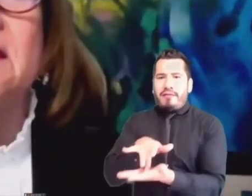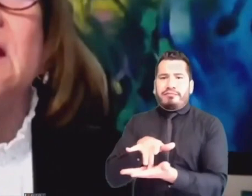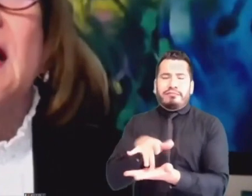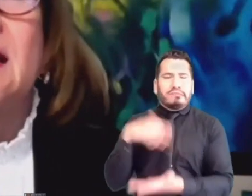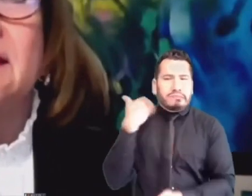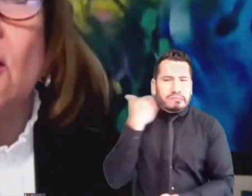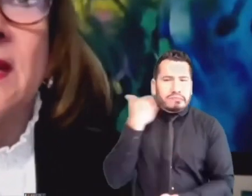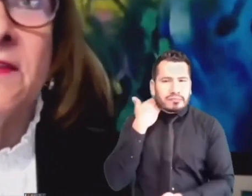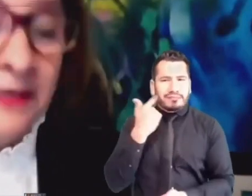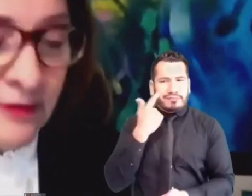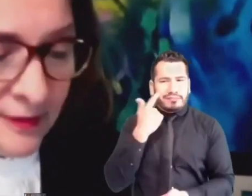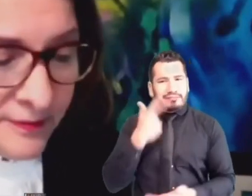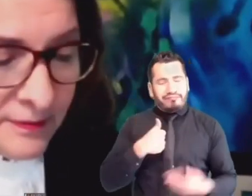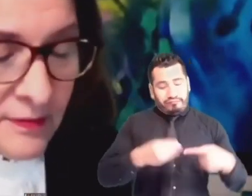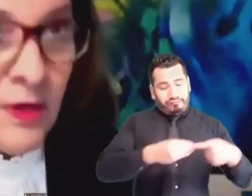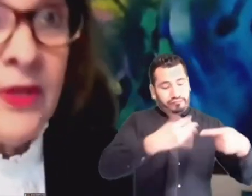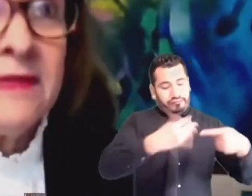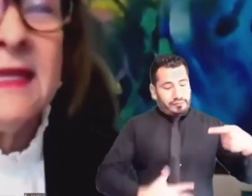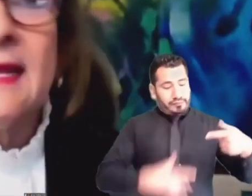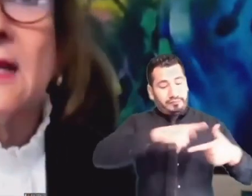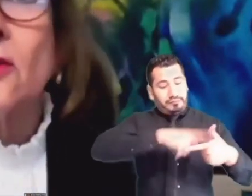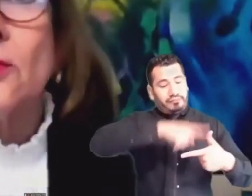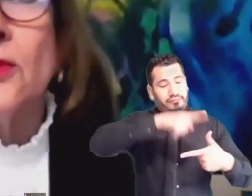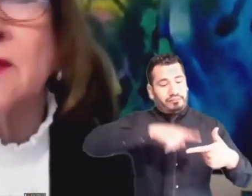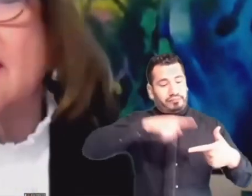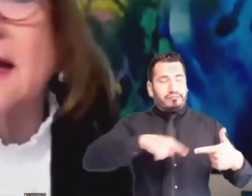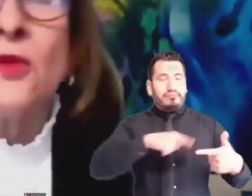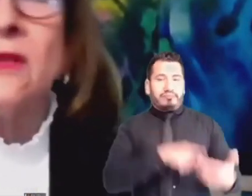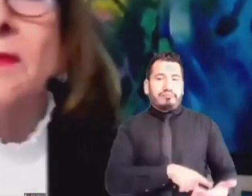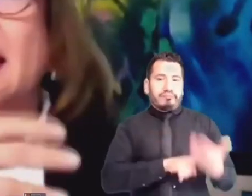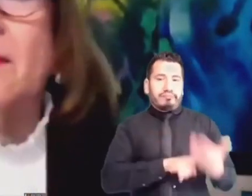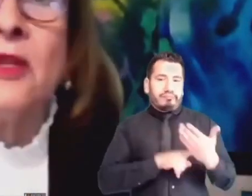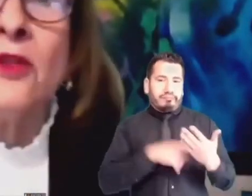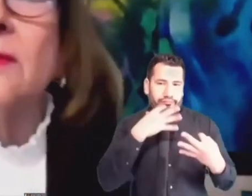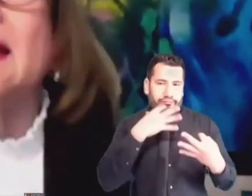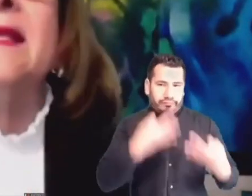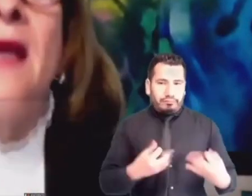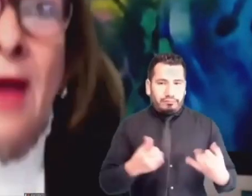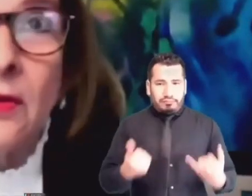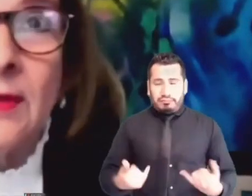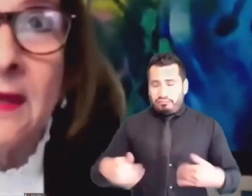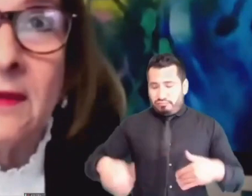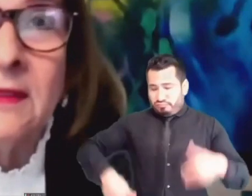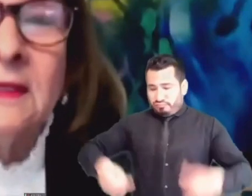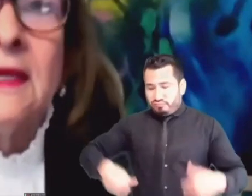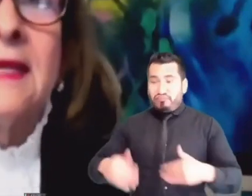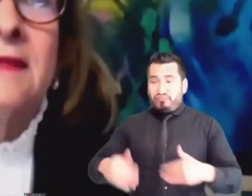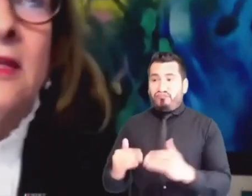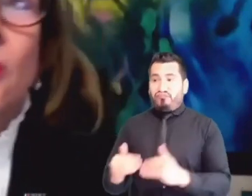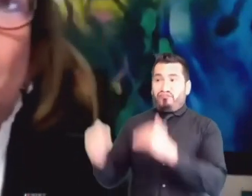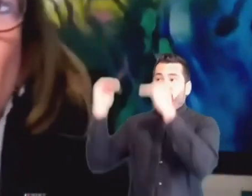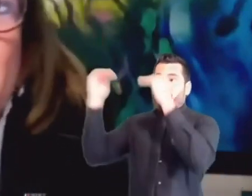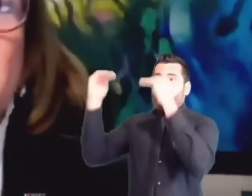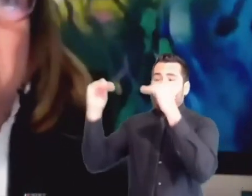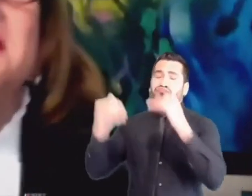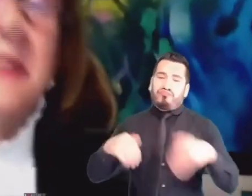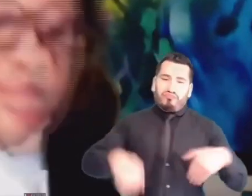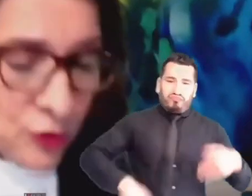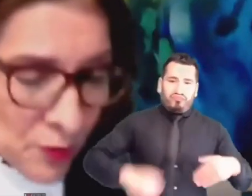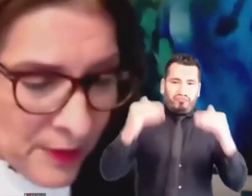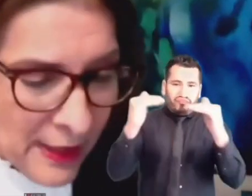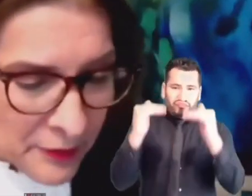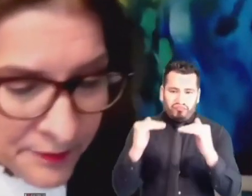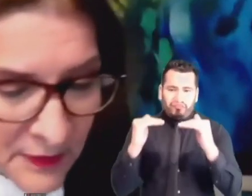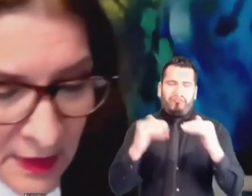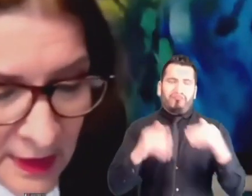cifras así lo manifiestan. Hoy en día la corrupción está alto nivel, a medio nivel y a bajo nivel, en el sector público y en el